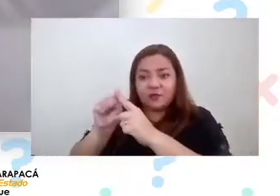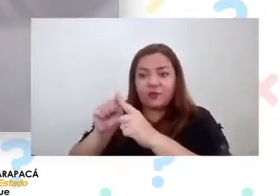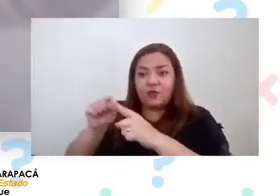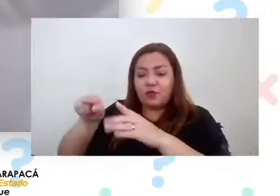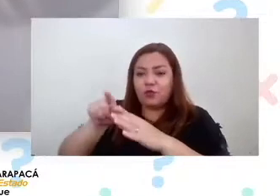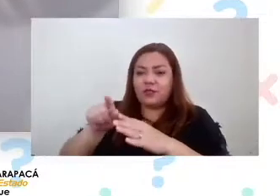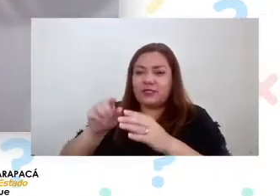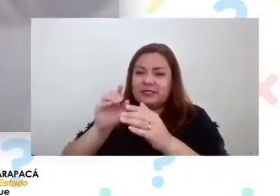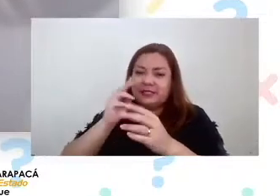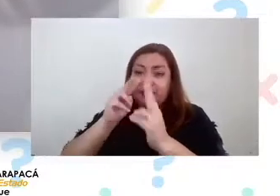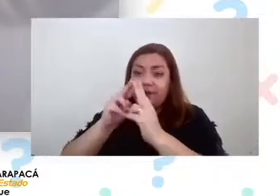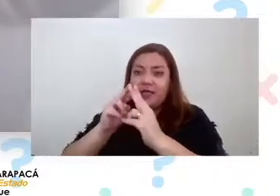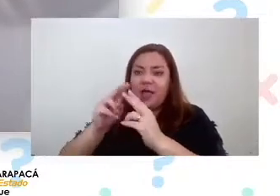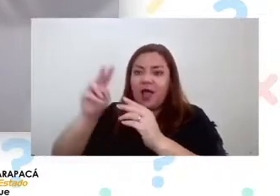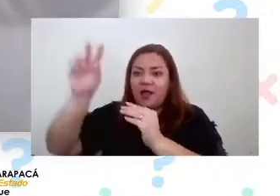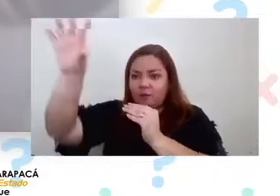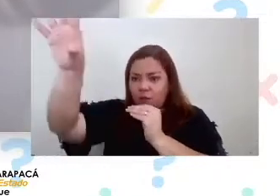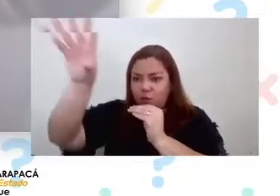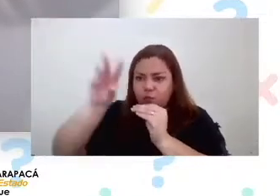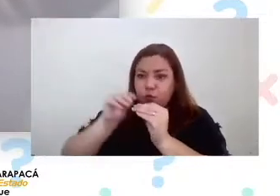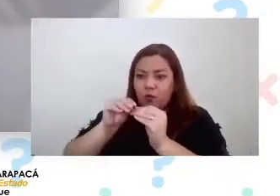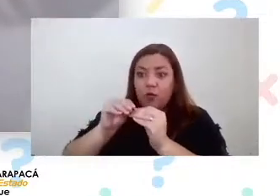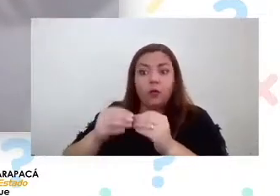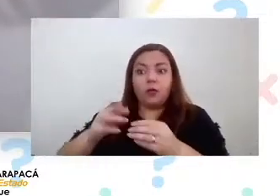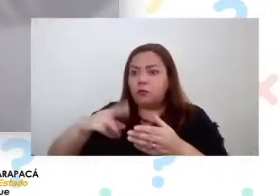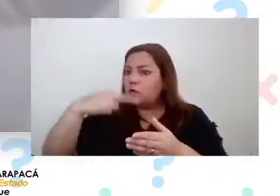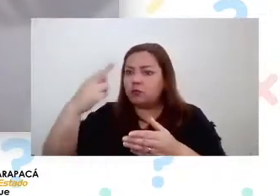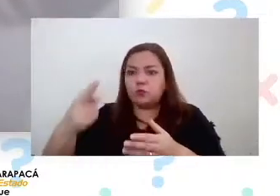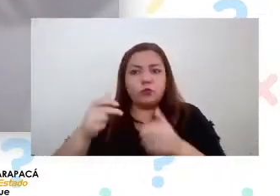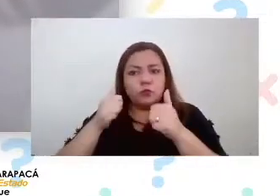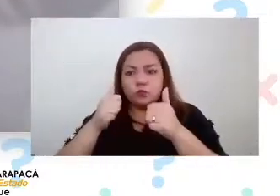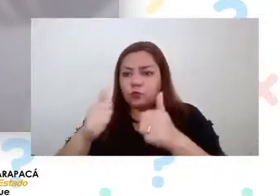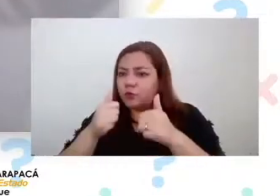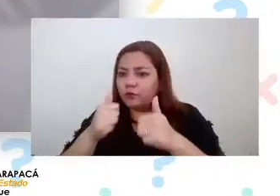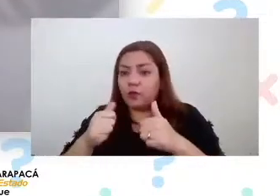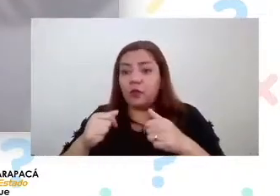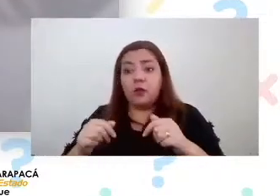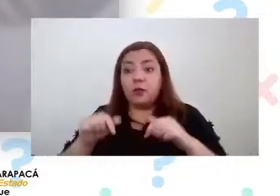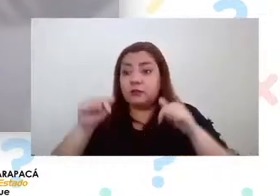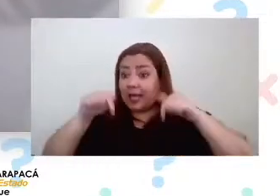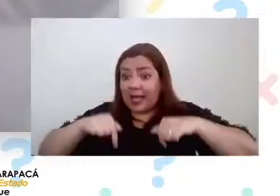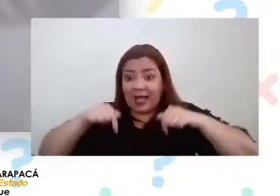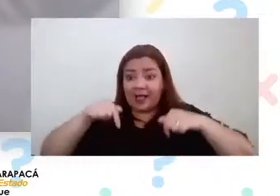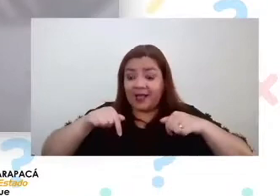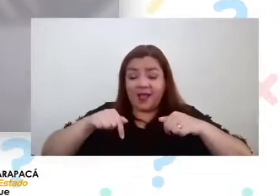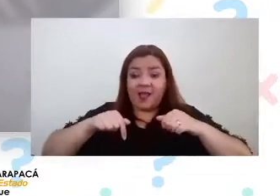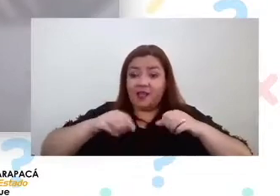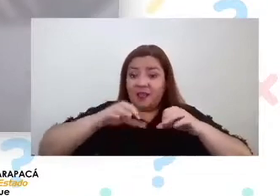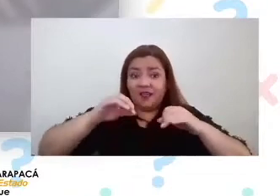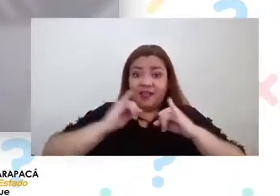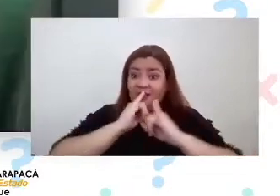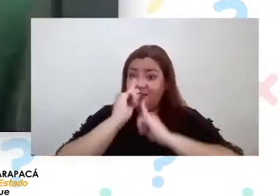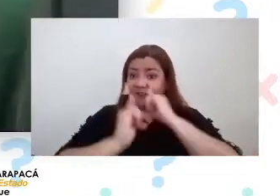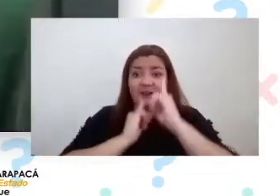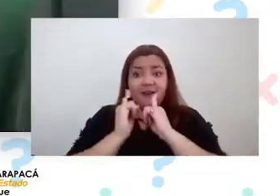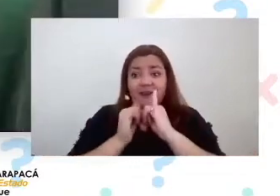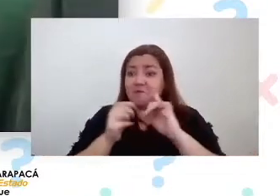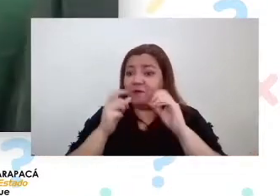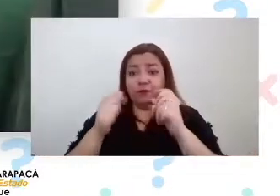señal más potente y nos resultó muy bien de hecho a mí acá el internet me funciona mucho mejor que en mi casa